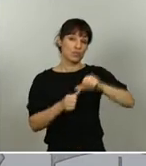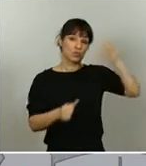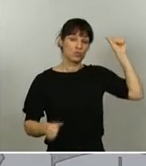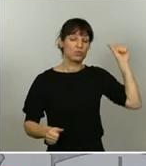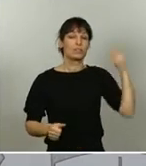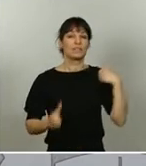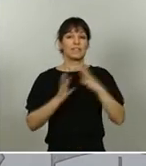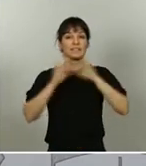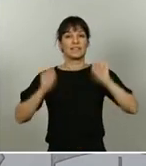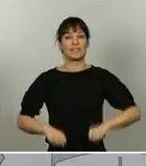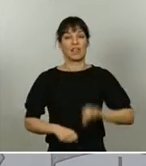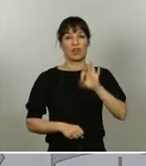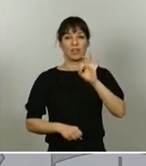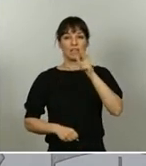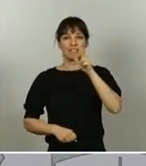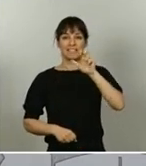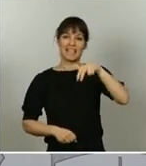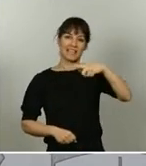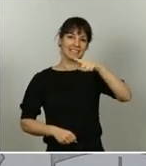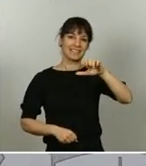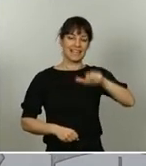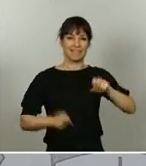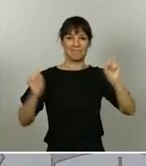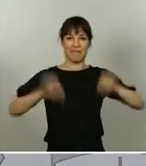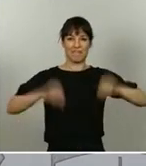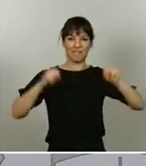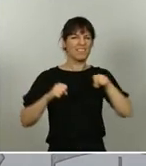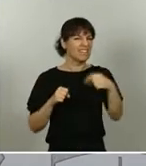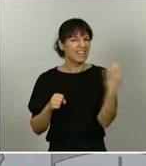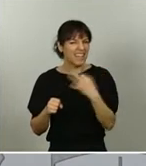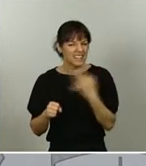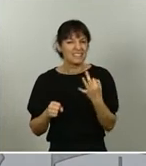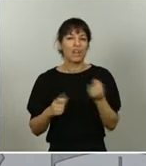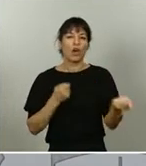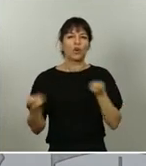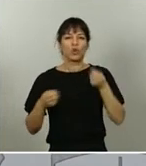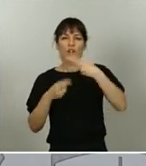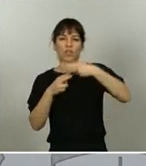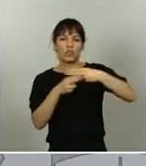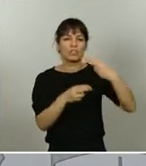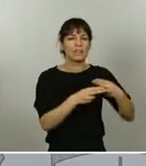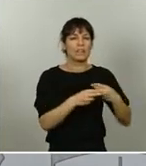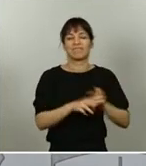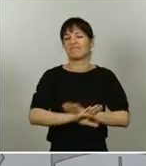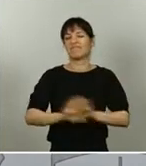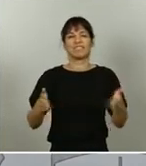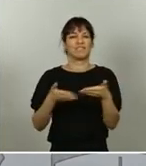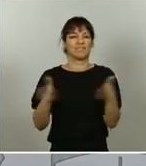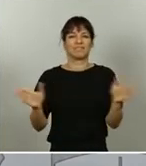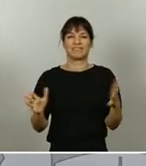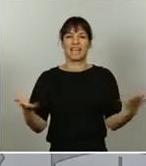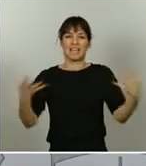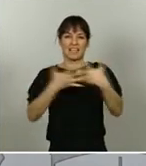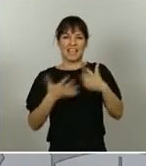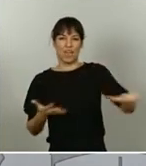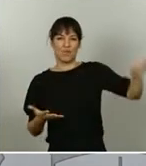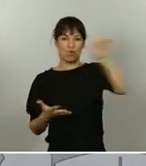de Schengen, que abría el camino a la eliminación y los controles fronterizos y marcaba el futuro de la integración europea. No se me